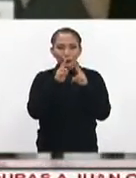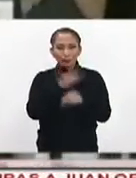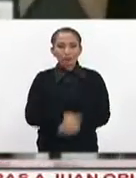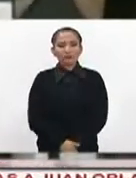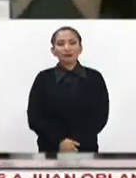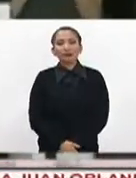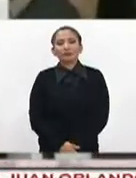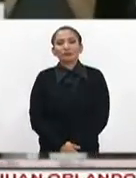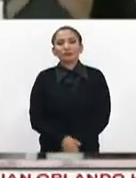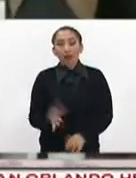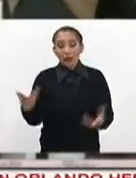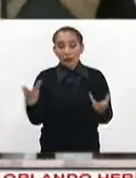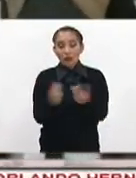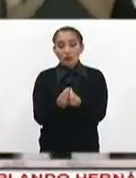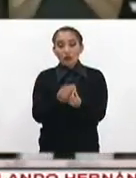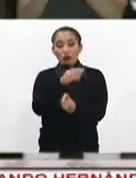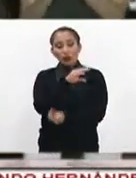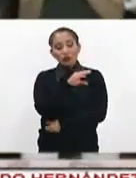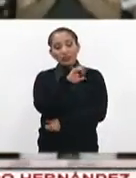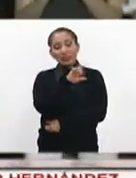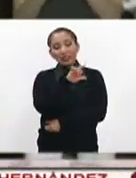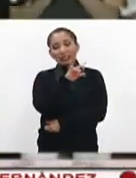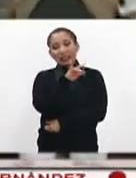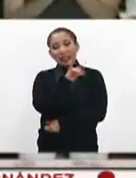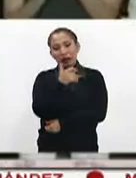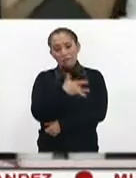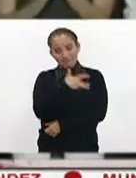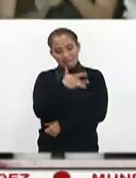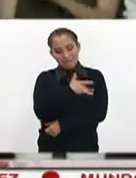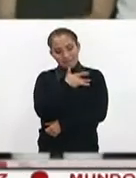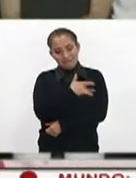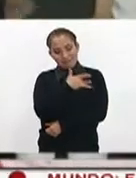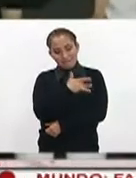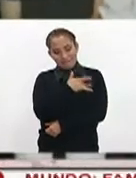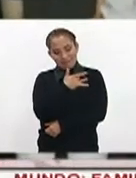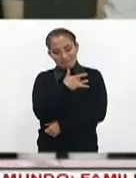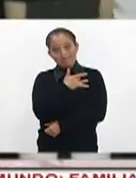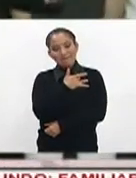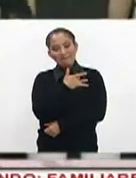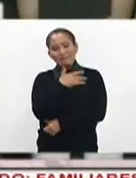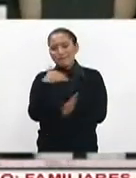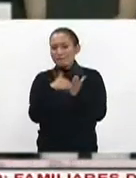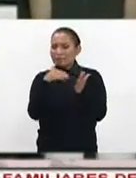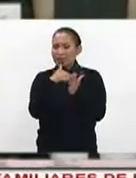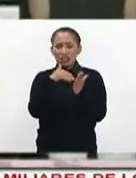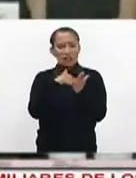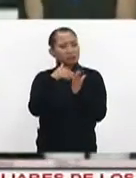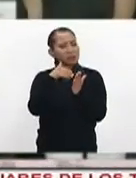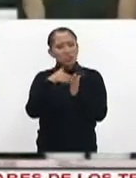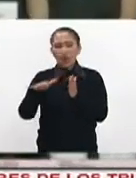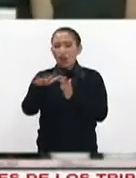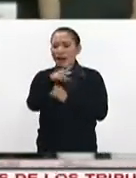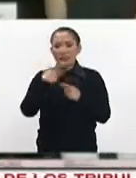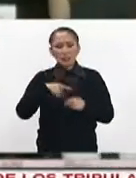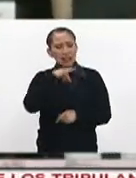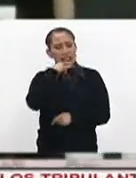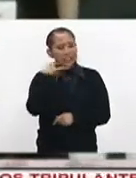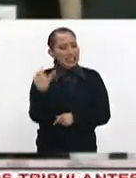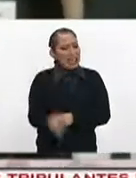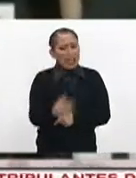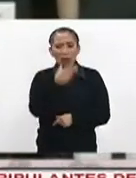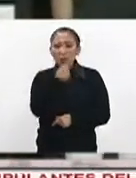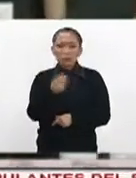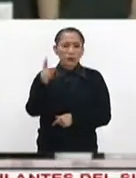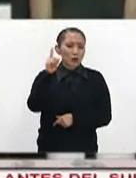Junto a Cecilia, sentimos que millones y millones de chilenos y